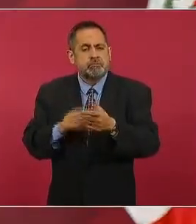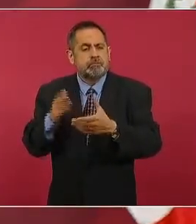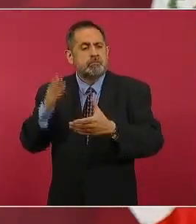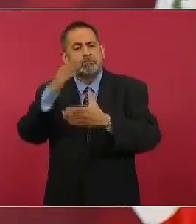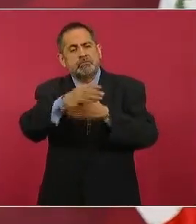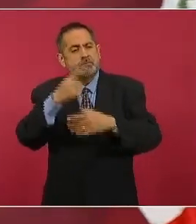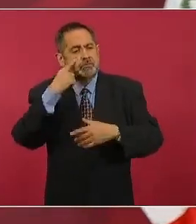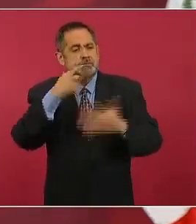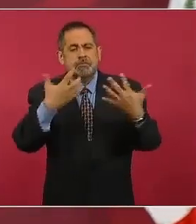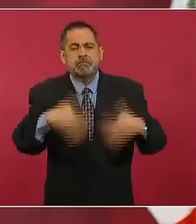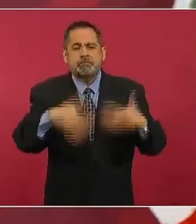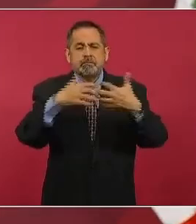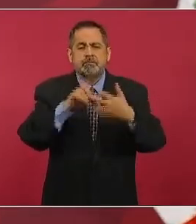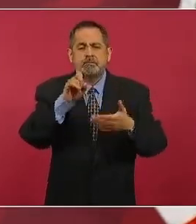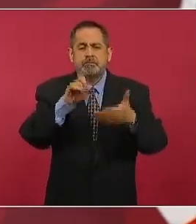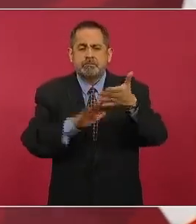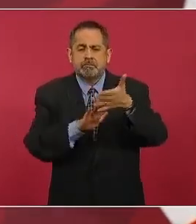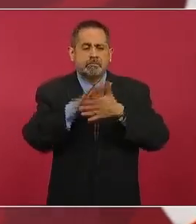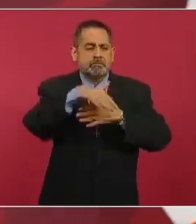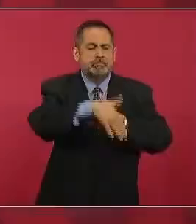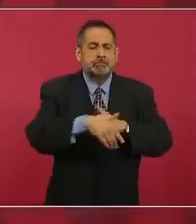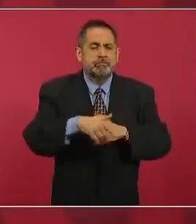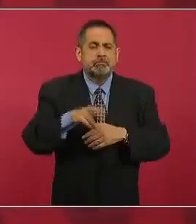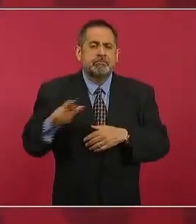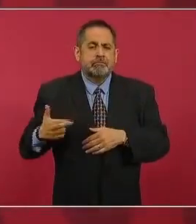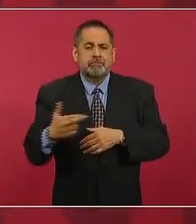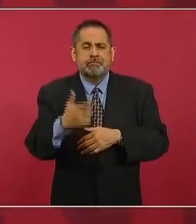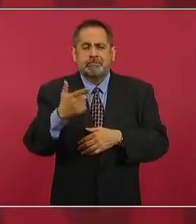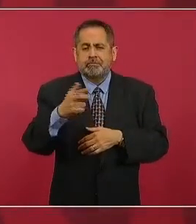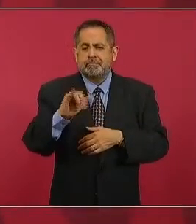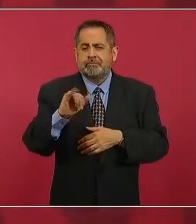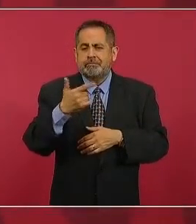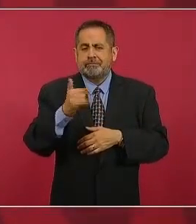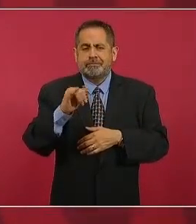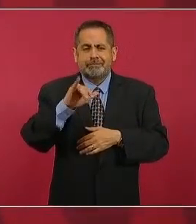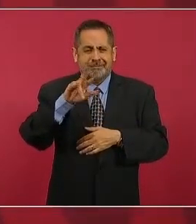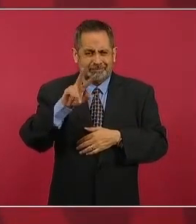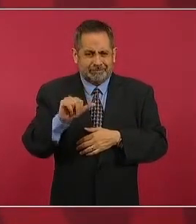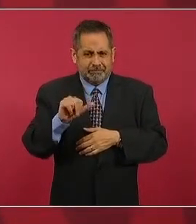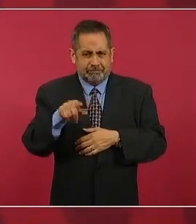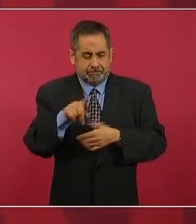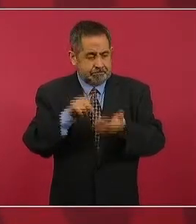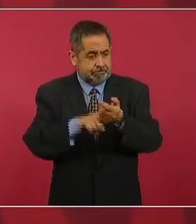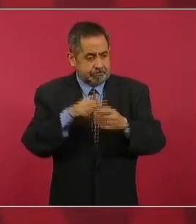hidroeléctricas del Grijalva que se están modernizando